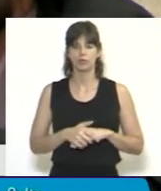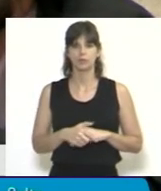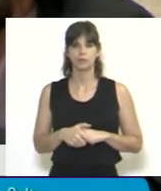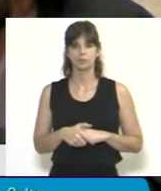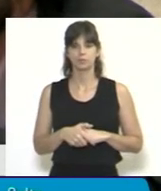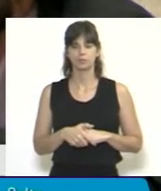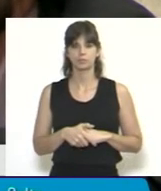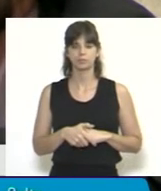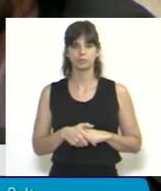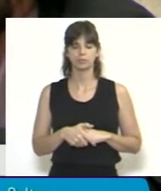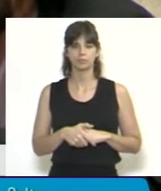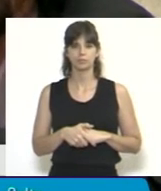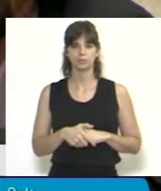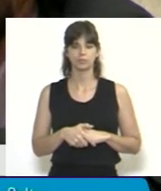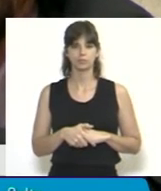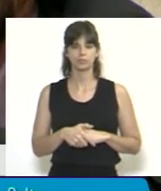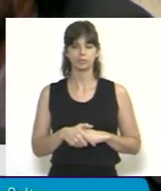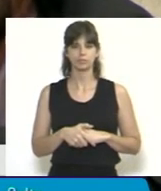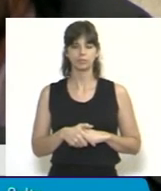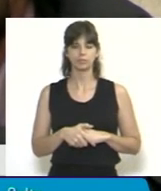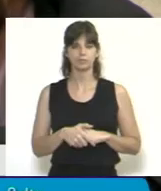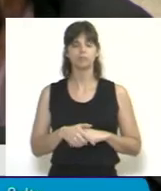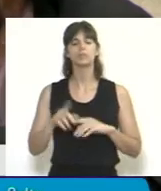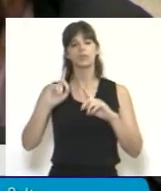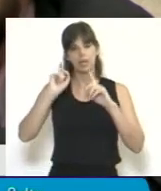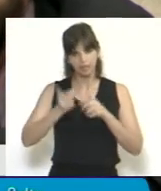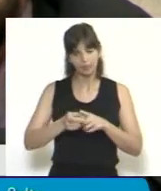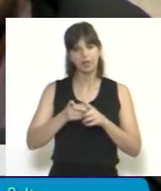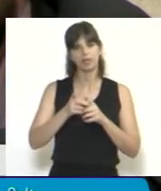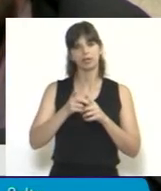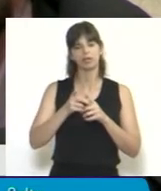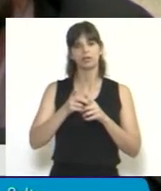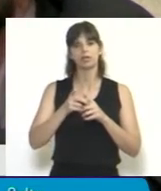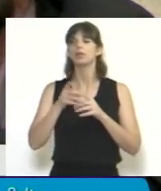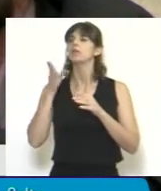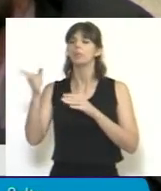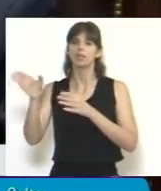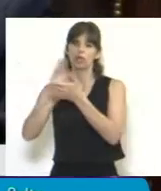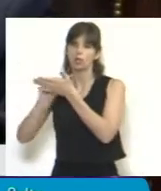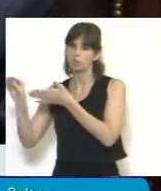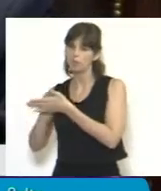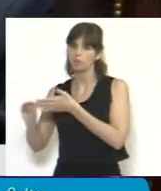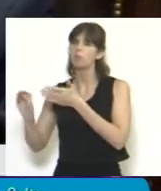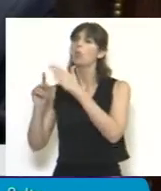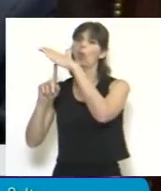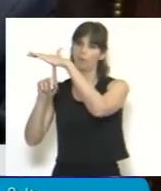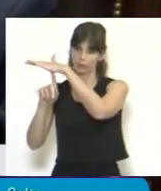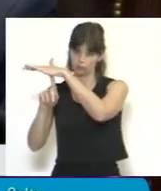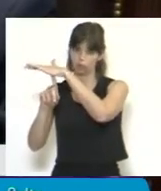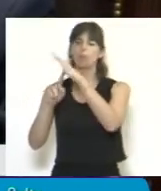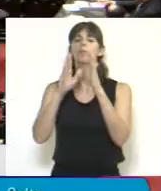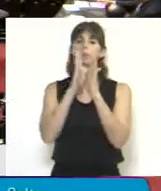en su funcionamiento, hemos planteado en esa... Despedimos a los señores diputados presentes, un minuto, diputado.